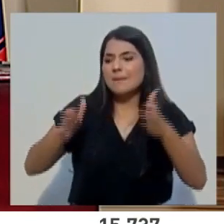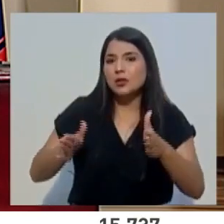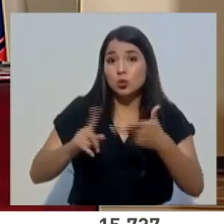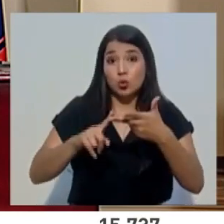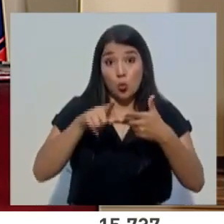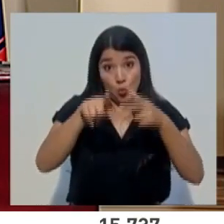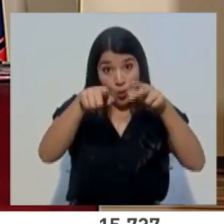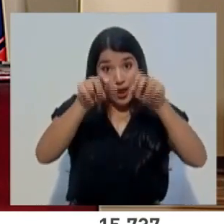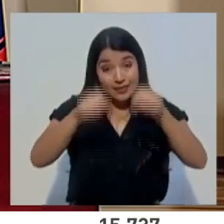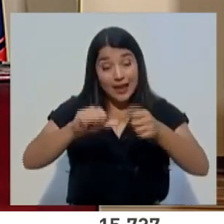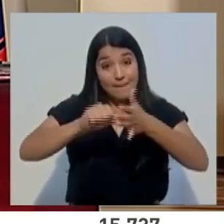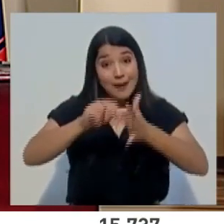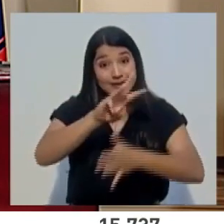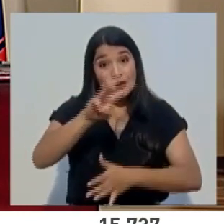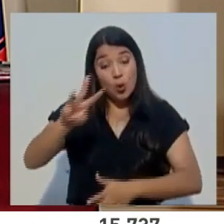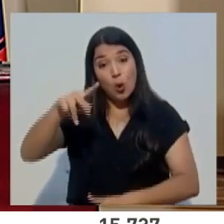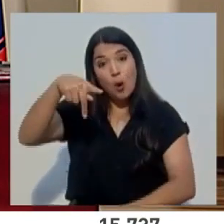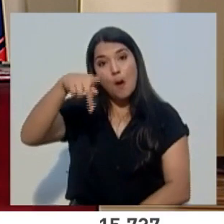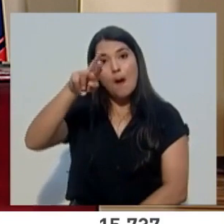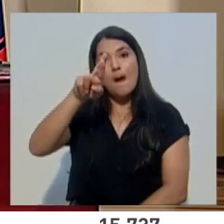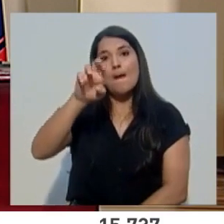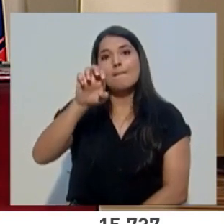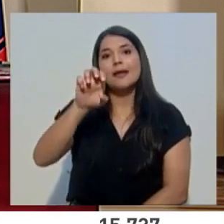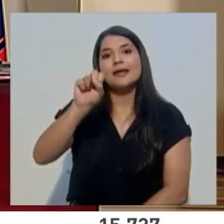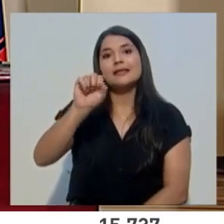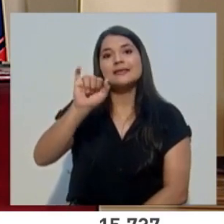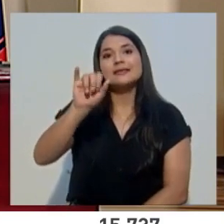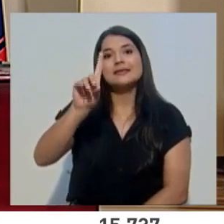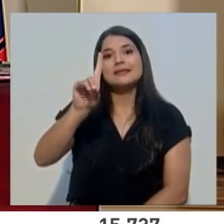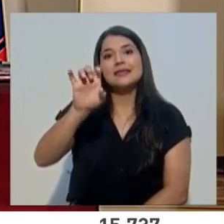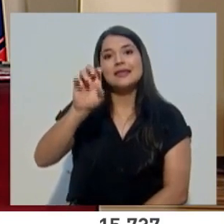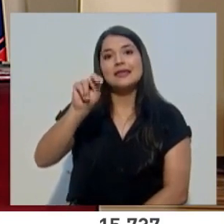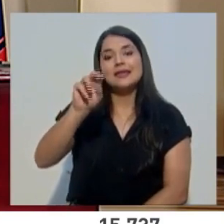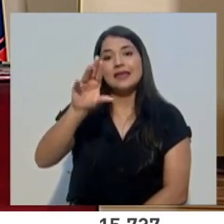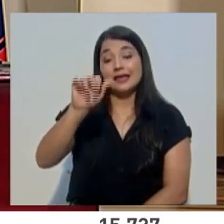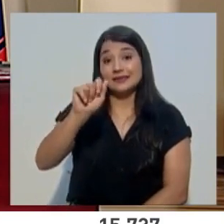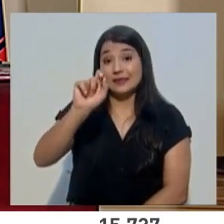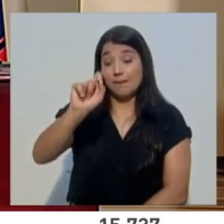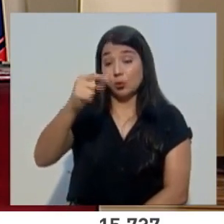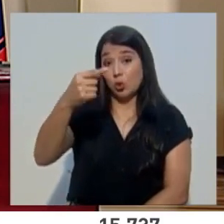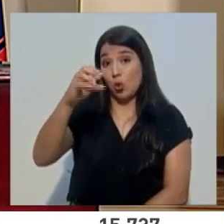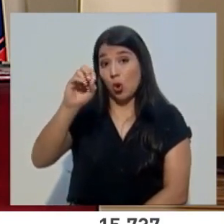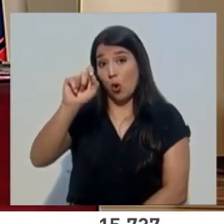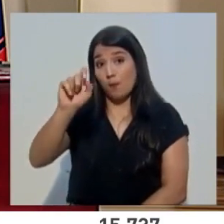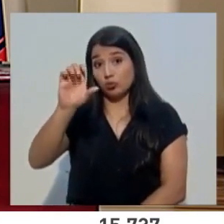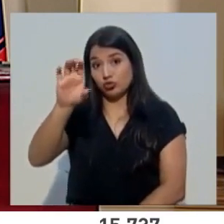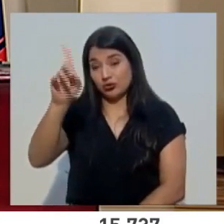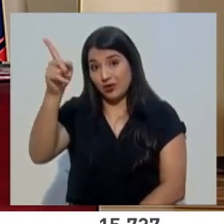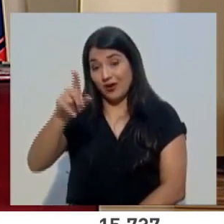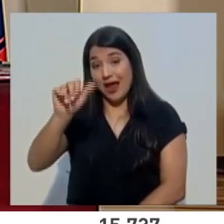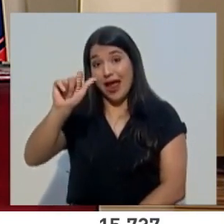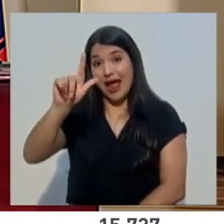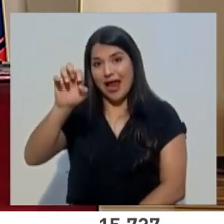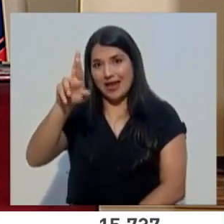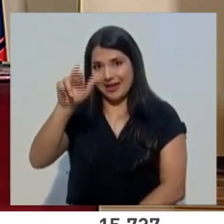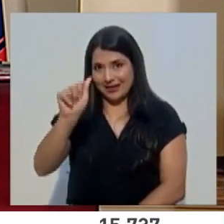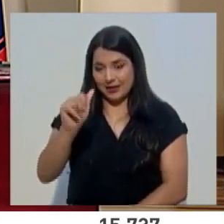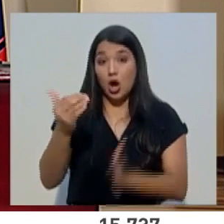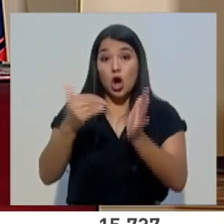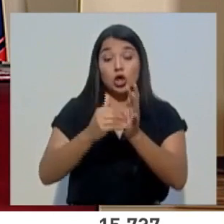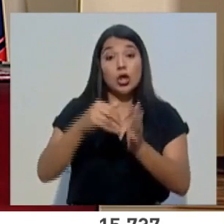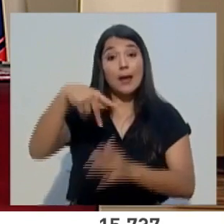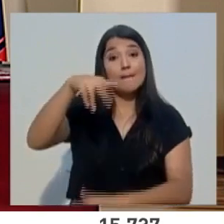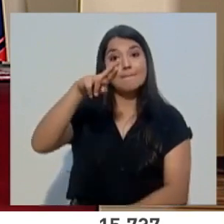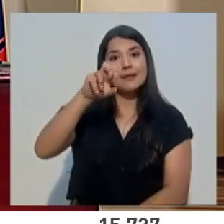sitio presidencia.go.cr, barra inclinada, alertas. Repetimos, presidencia.go.cr,